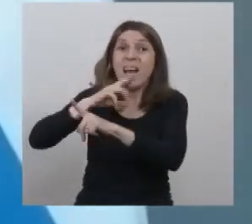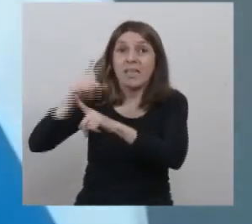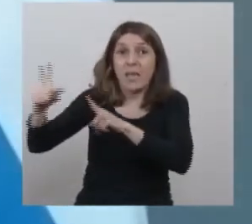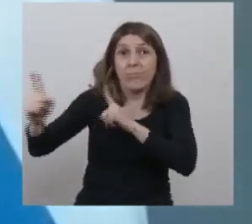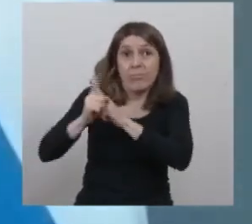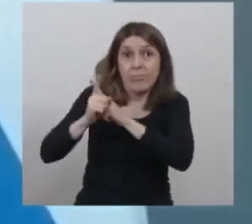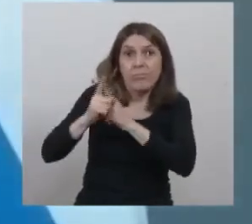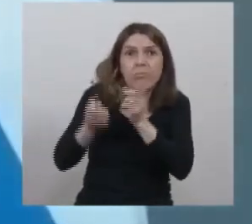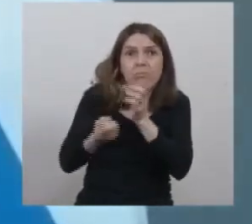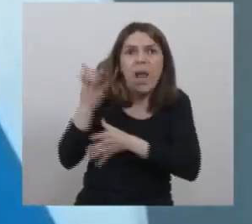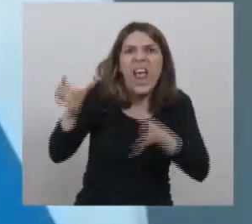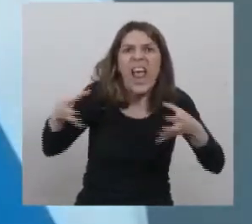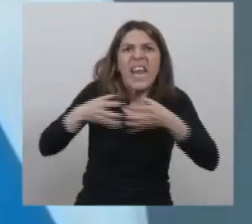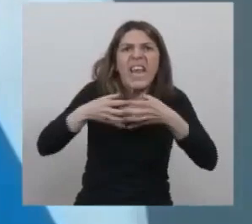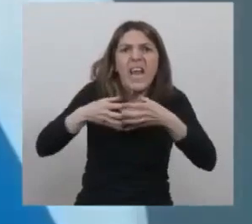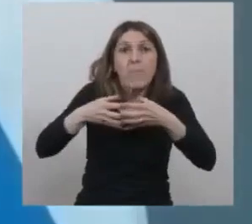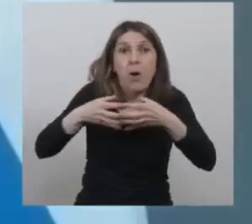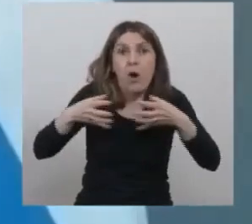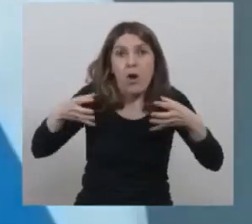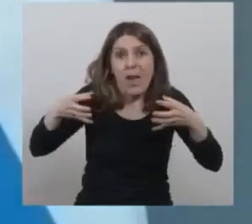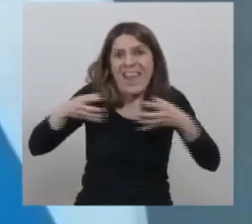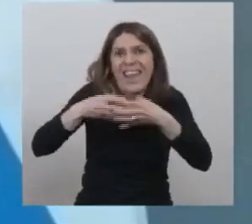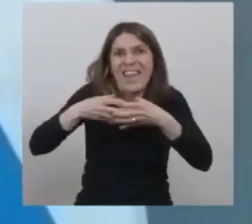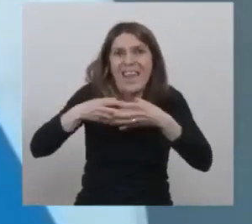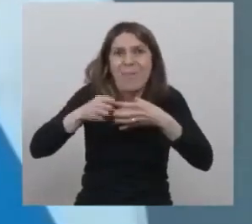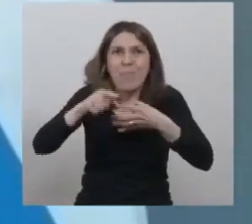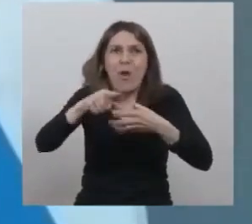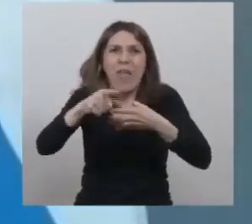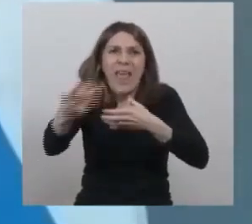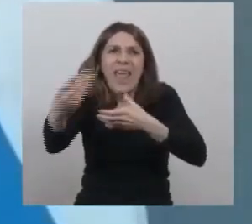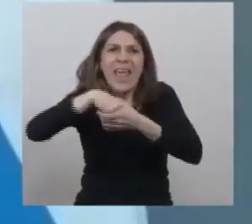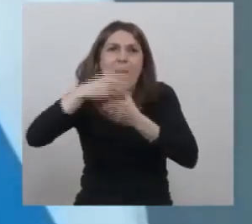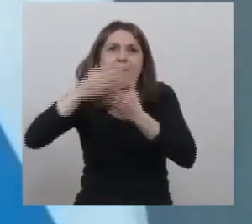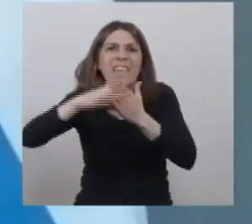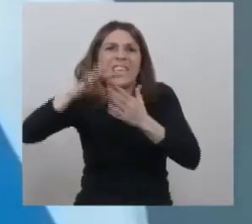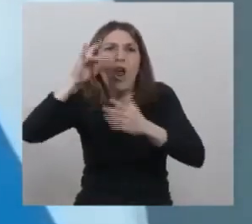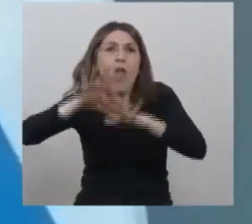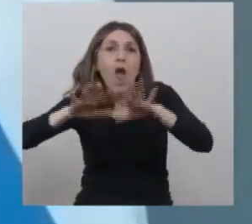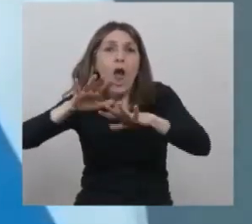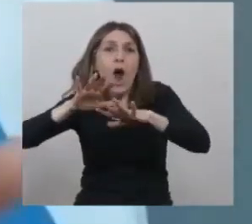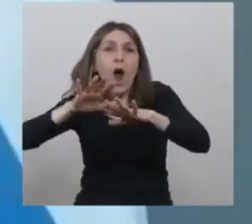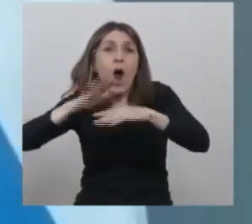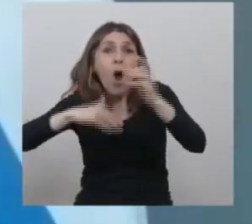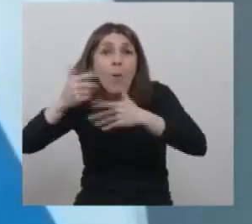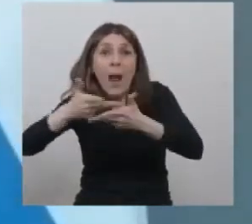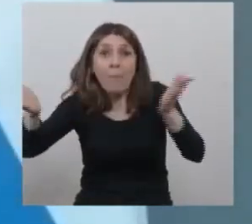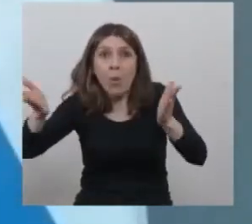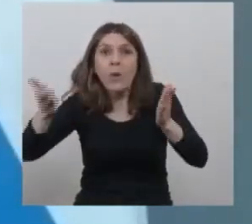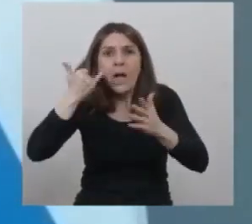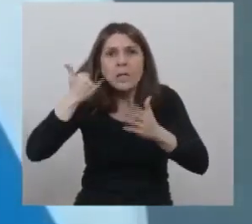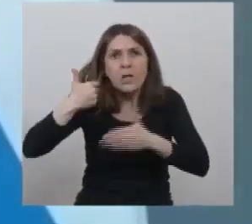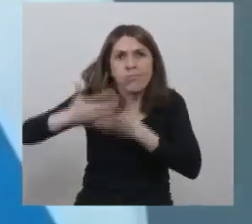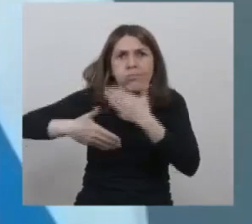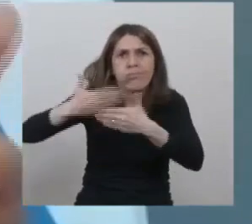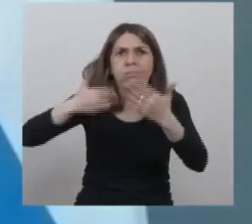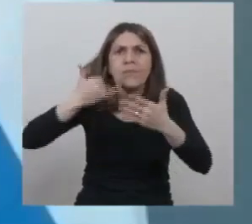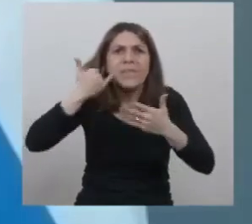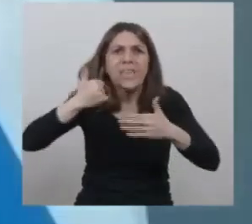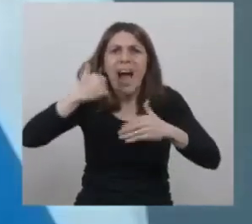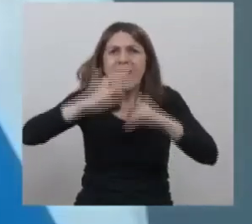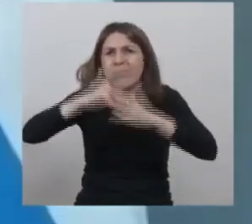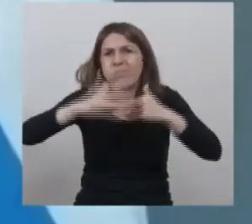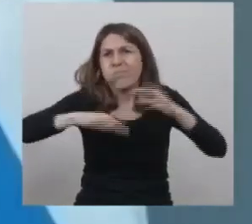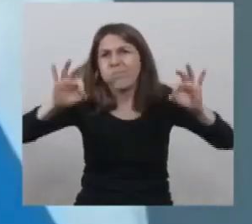Municipalidad de Pasco con el equipo del Ministerio de Obras Públicas y encaramos esta obra que ya estamos en la parte de pintura y en los